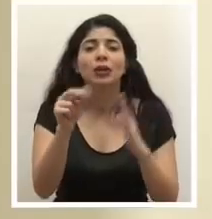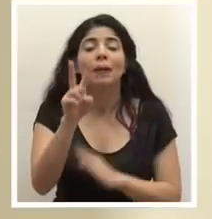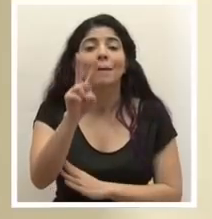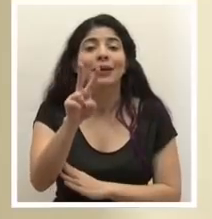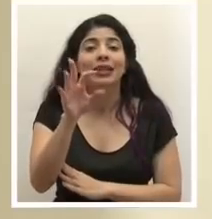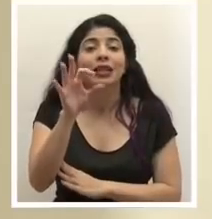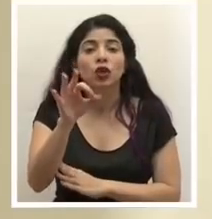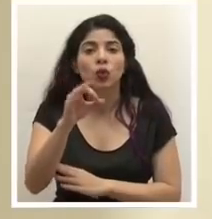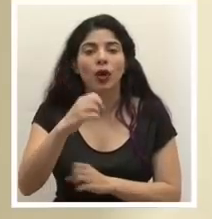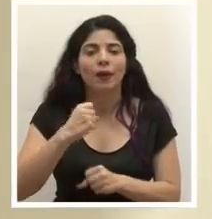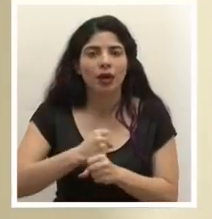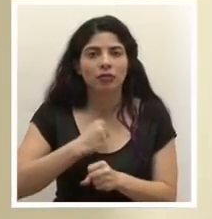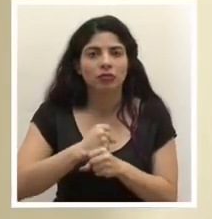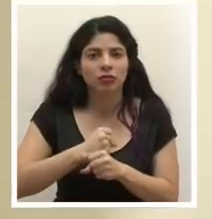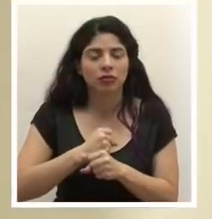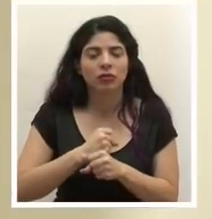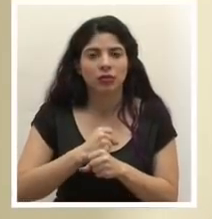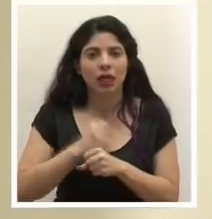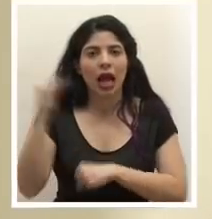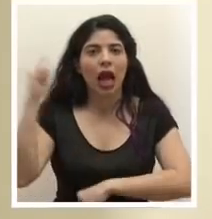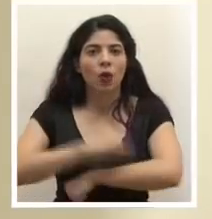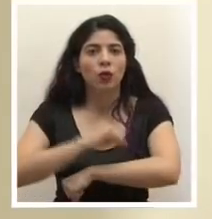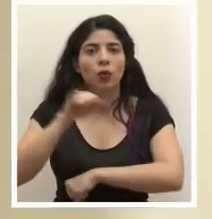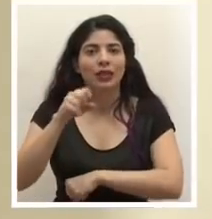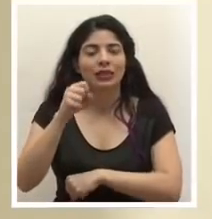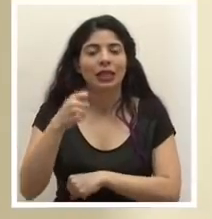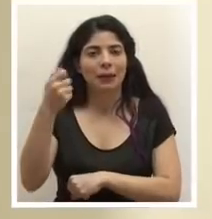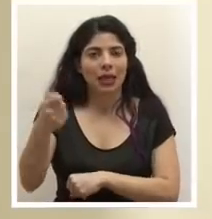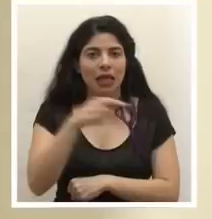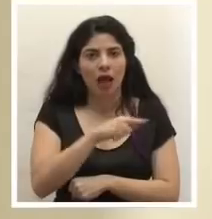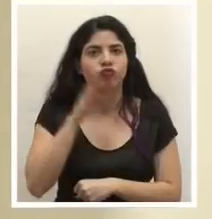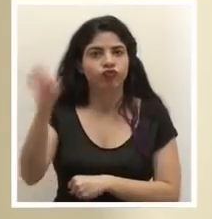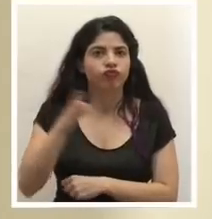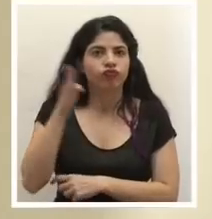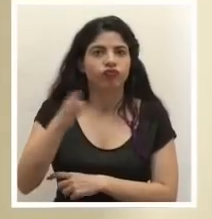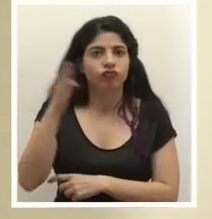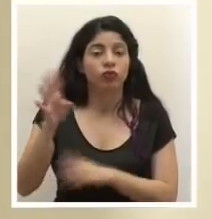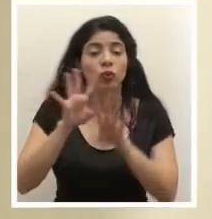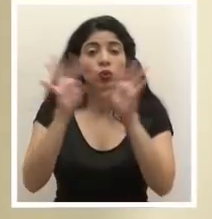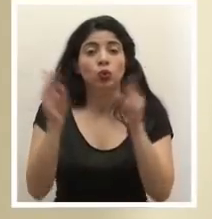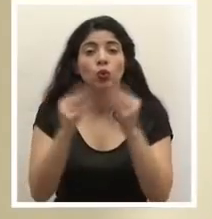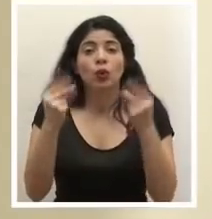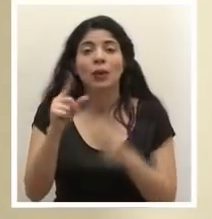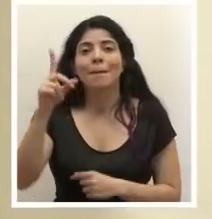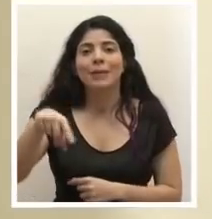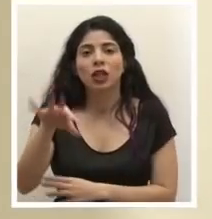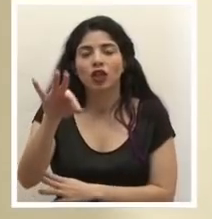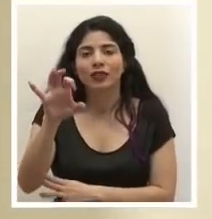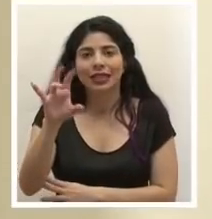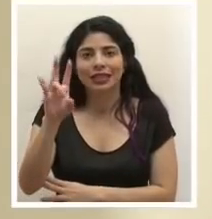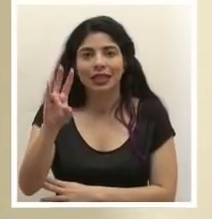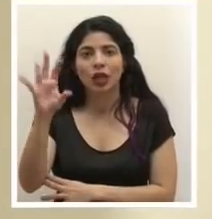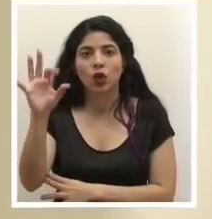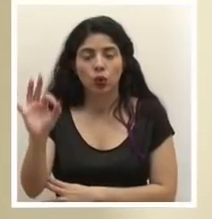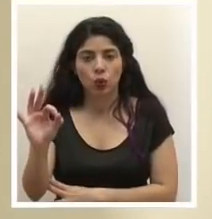operativos en el aeropuerto Juan Santa María, para un total de 1,979